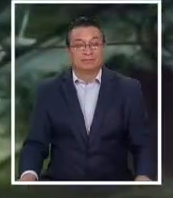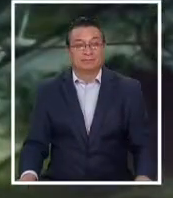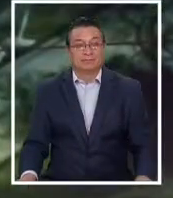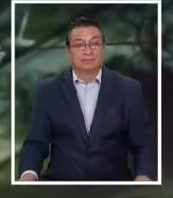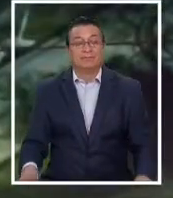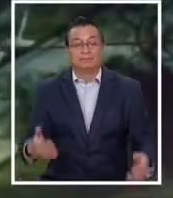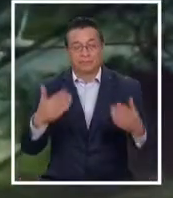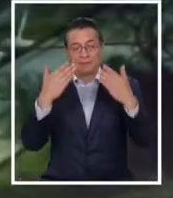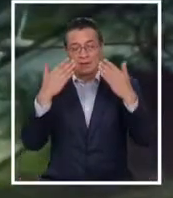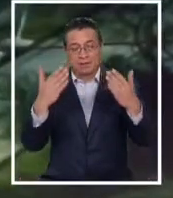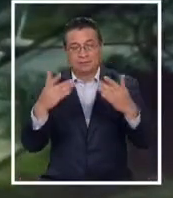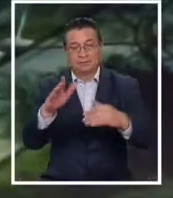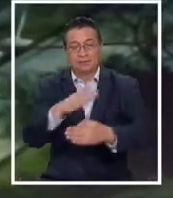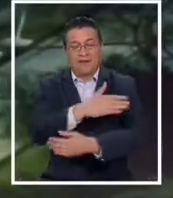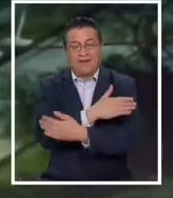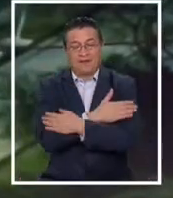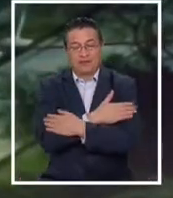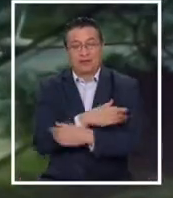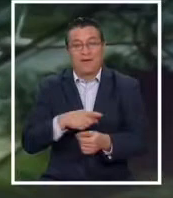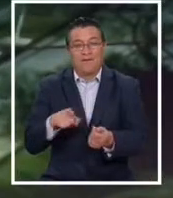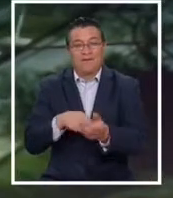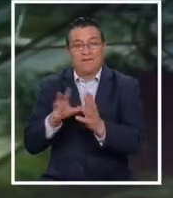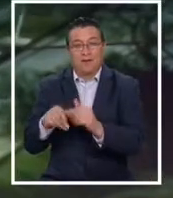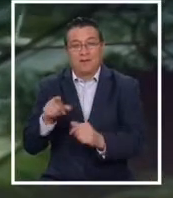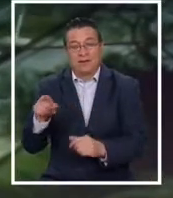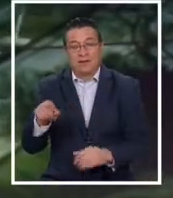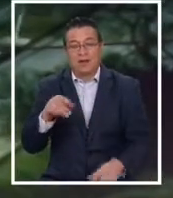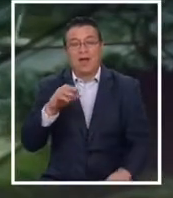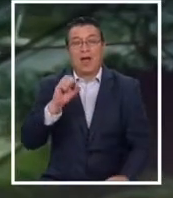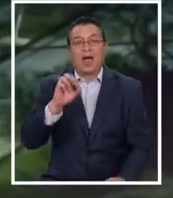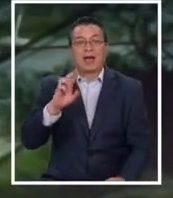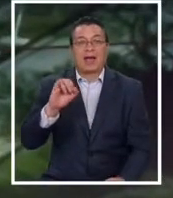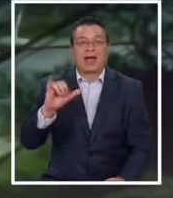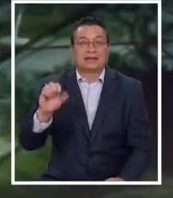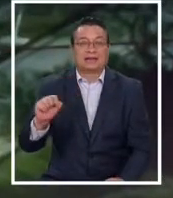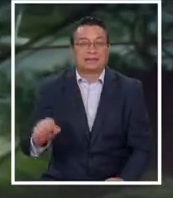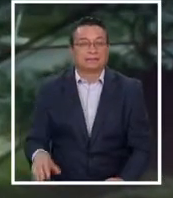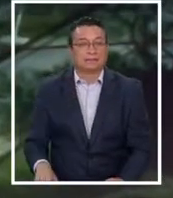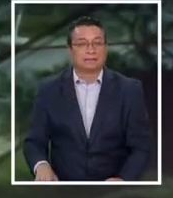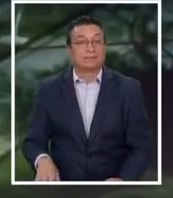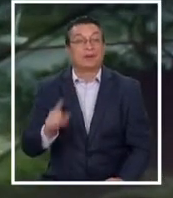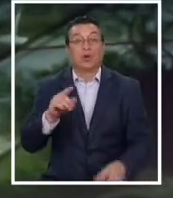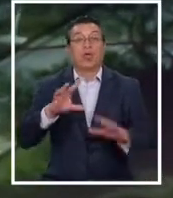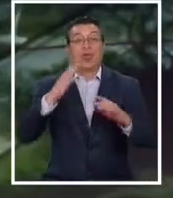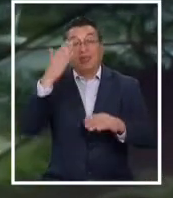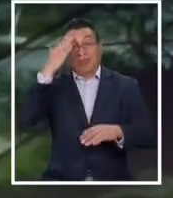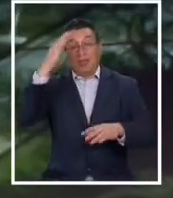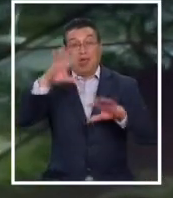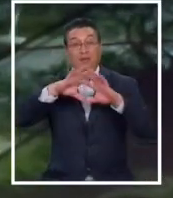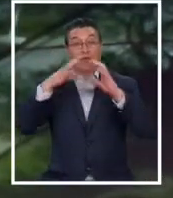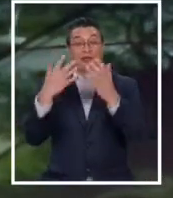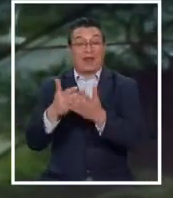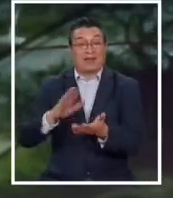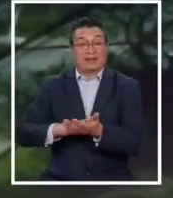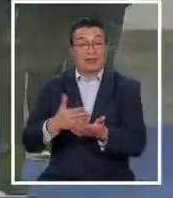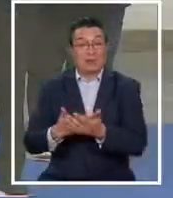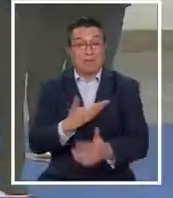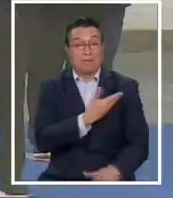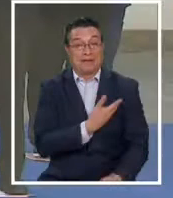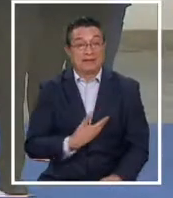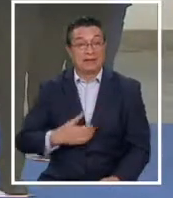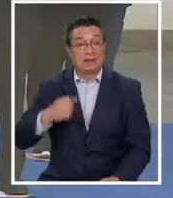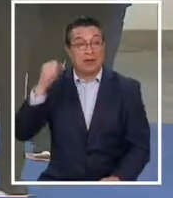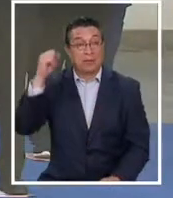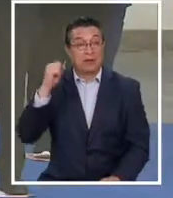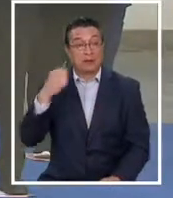Le mandamos un abrazo a la familia de Patricio Araya. En el marco del Día Mundial de la Salud, el presidente Sebastián